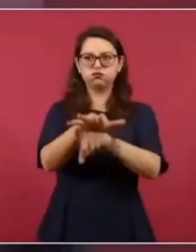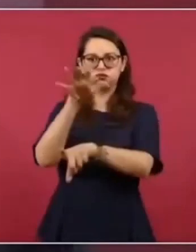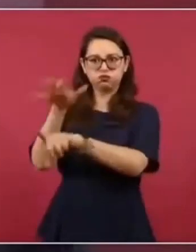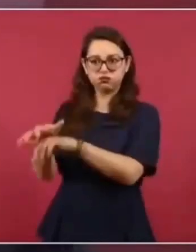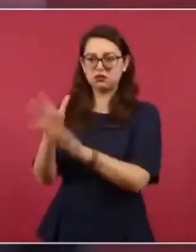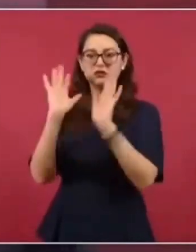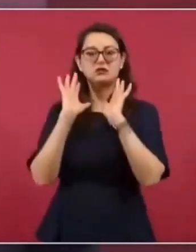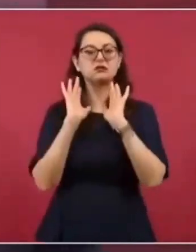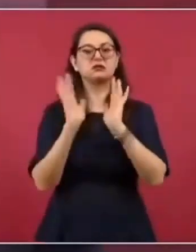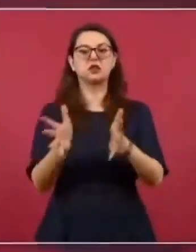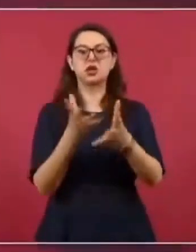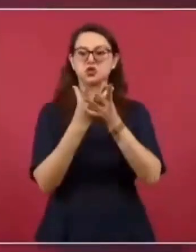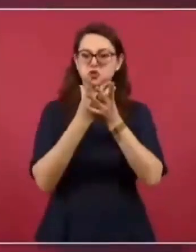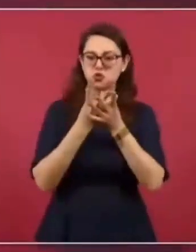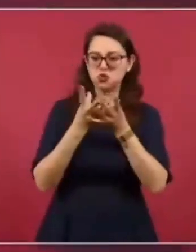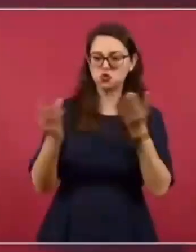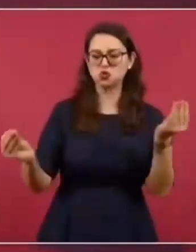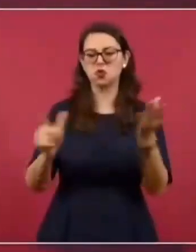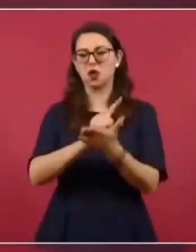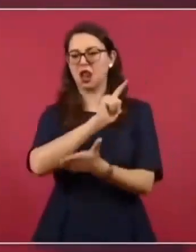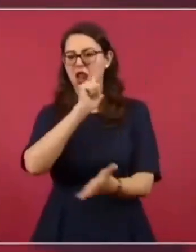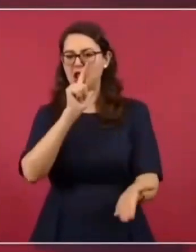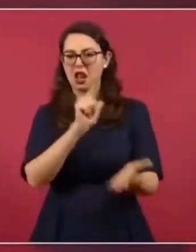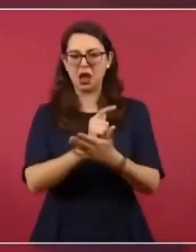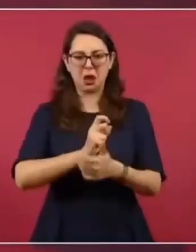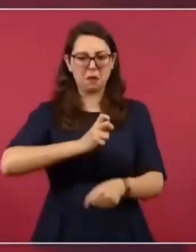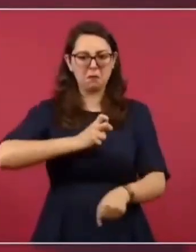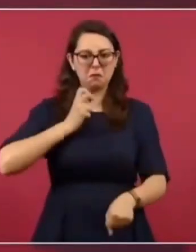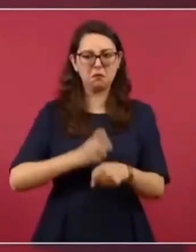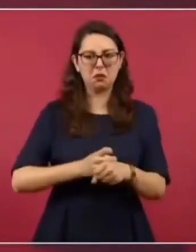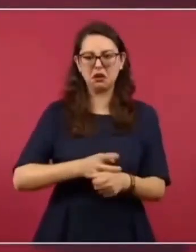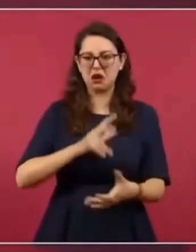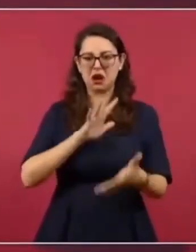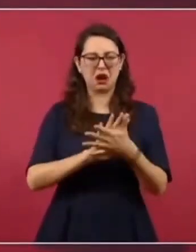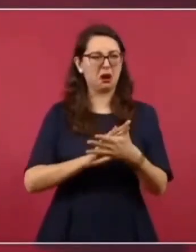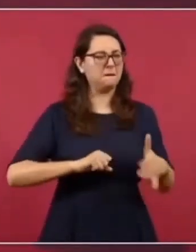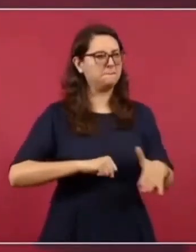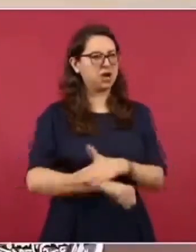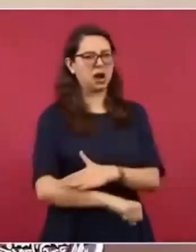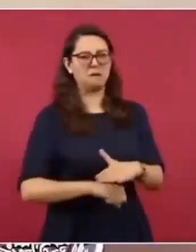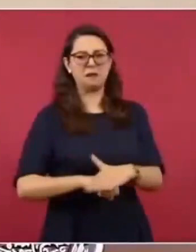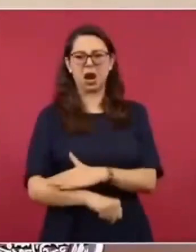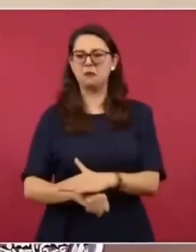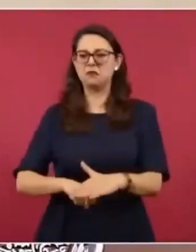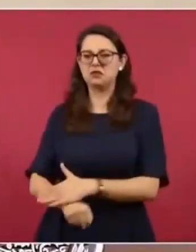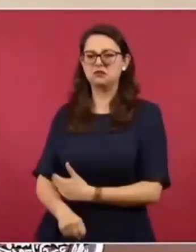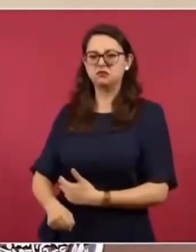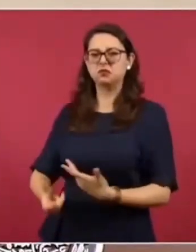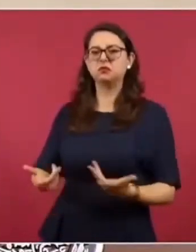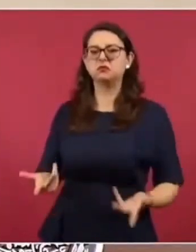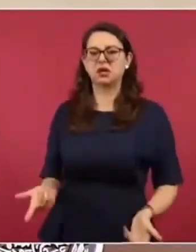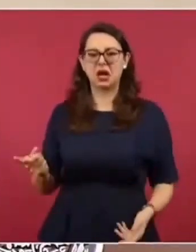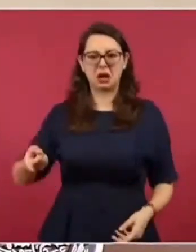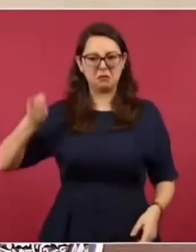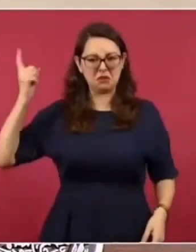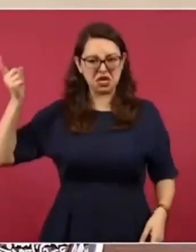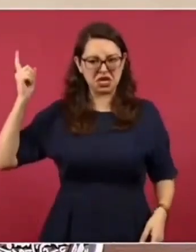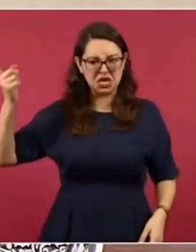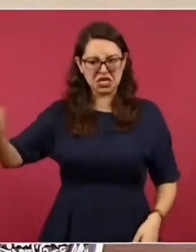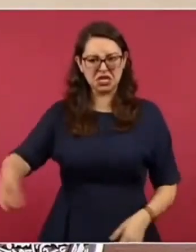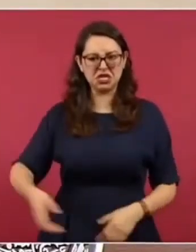Con leyes más severas, con cárceles, con amenazas de mano dura.